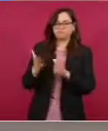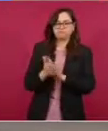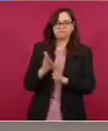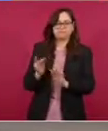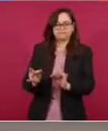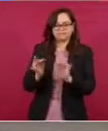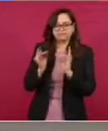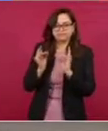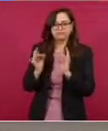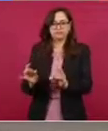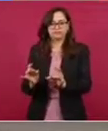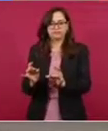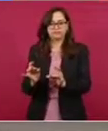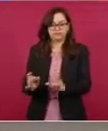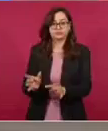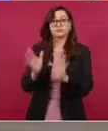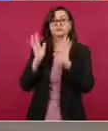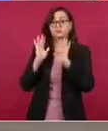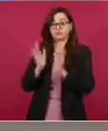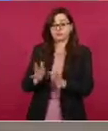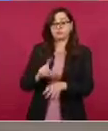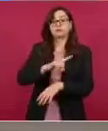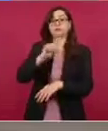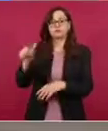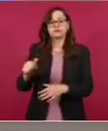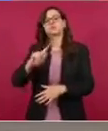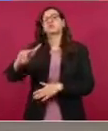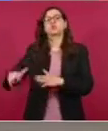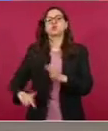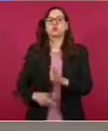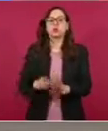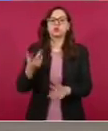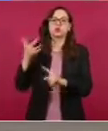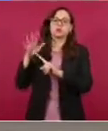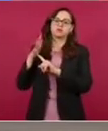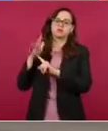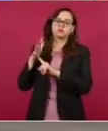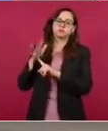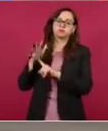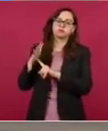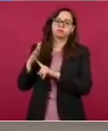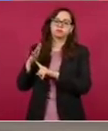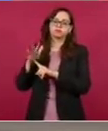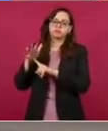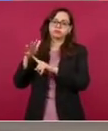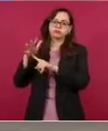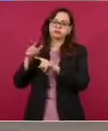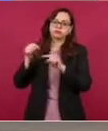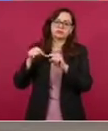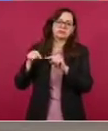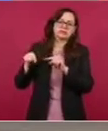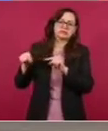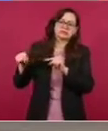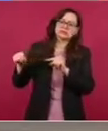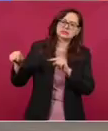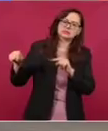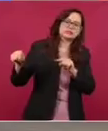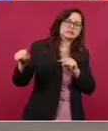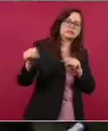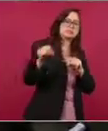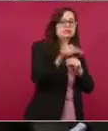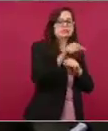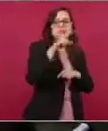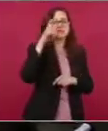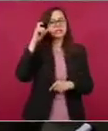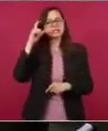sobrevolamos aquí, este tramo fue el que nos costó, aprovecho